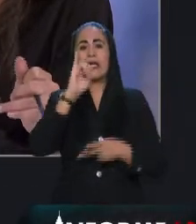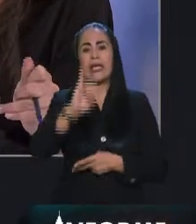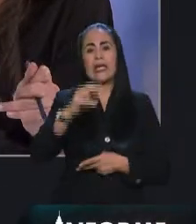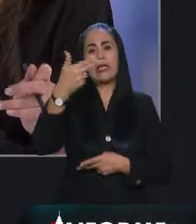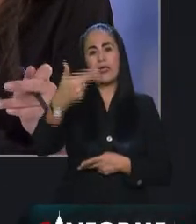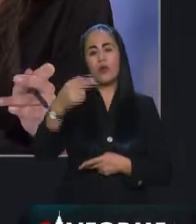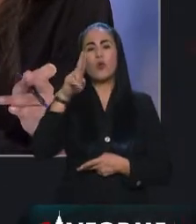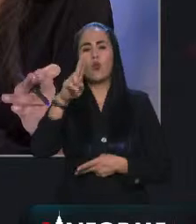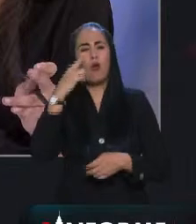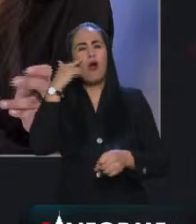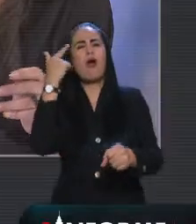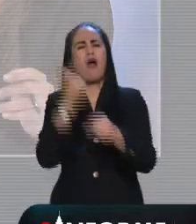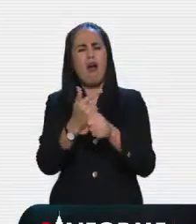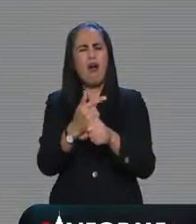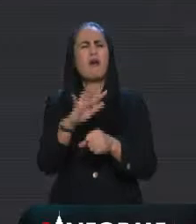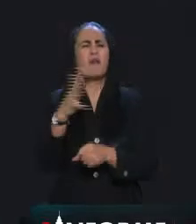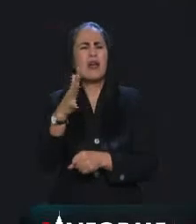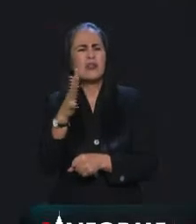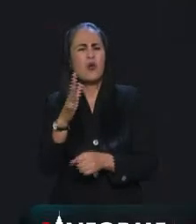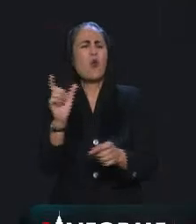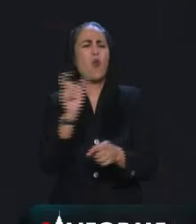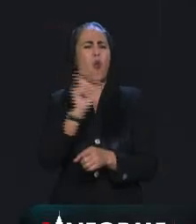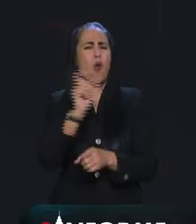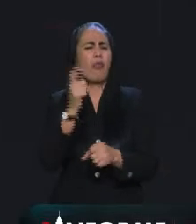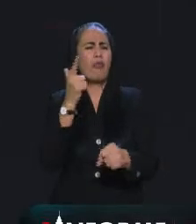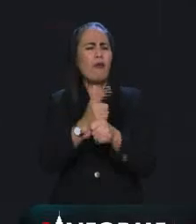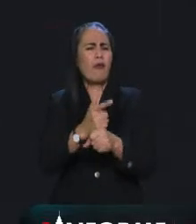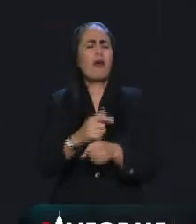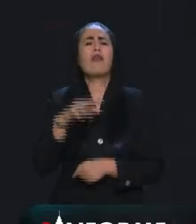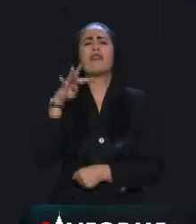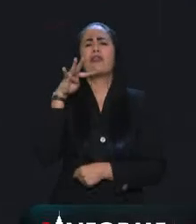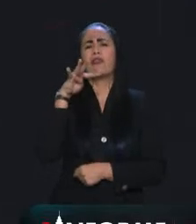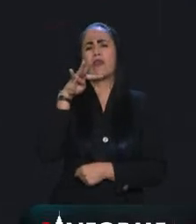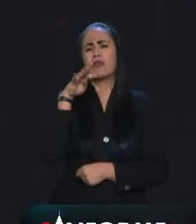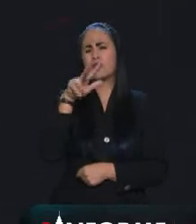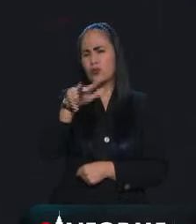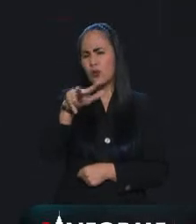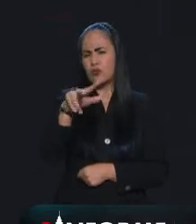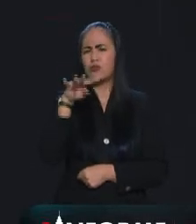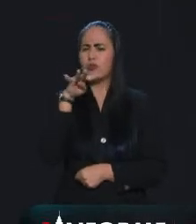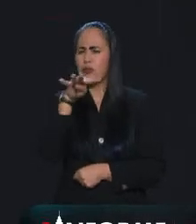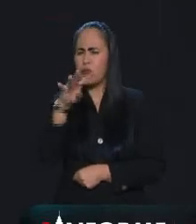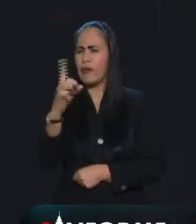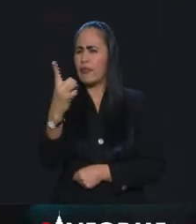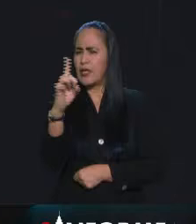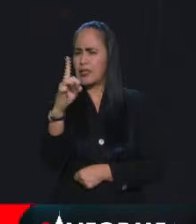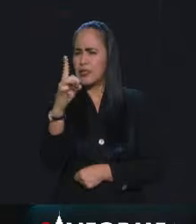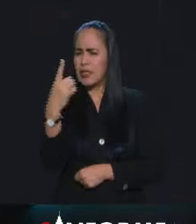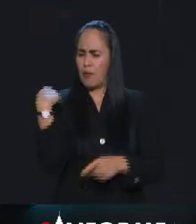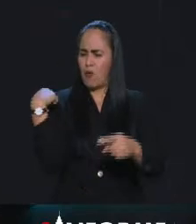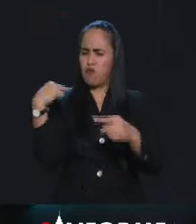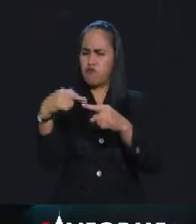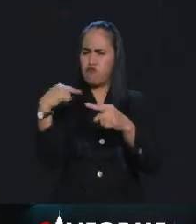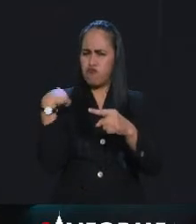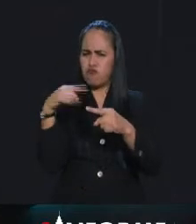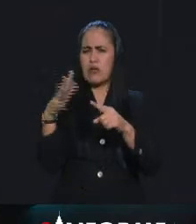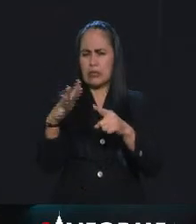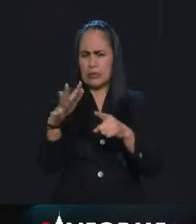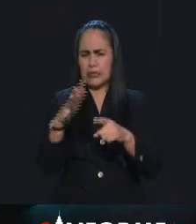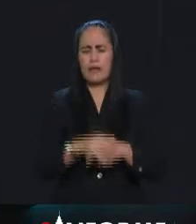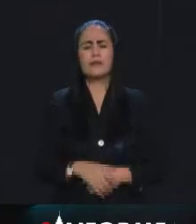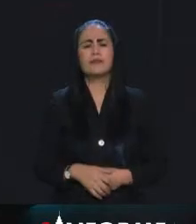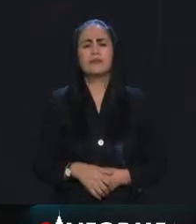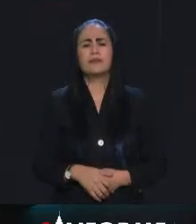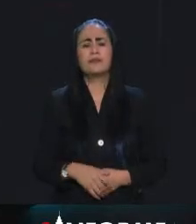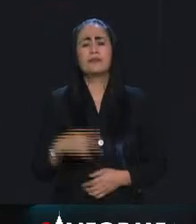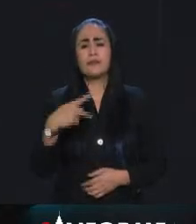.U. fue identificada alrededor del 18-19 de diciembre. Ya tenemos tiempo con ella. Lo que pasa es que, bueno,